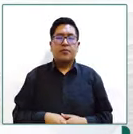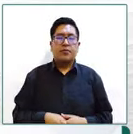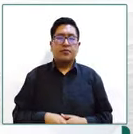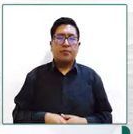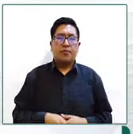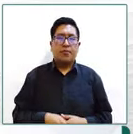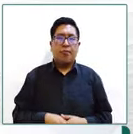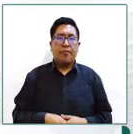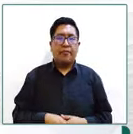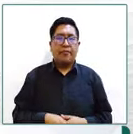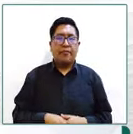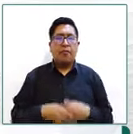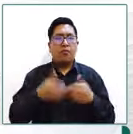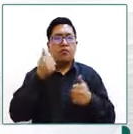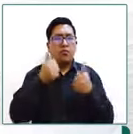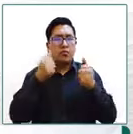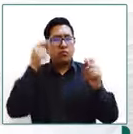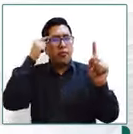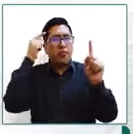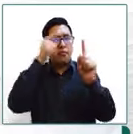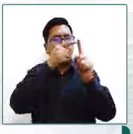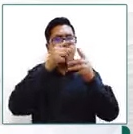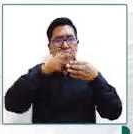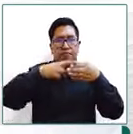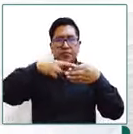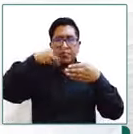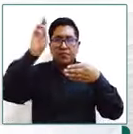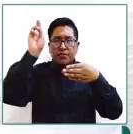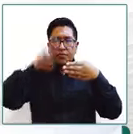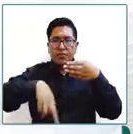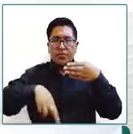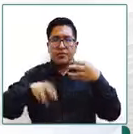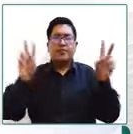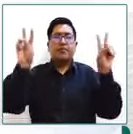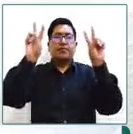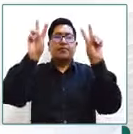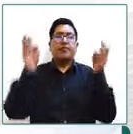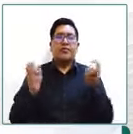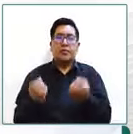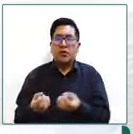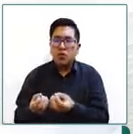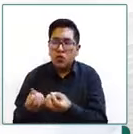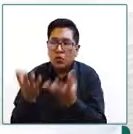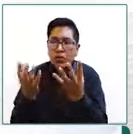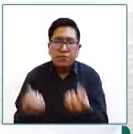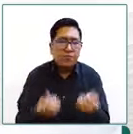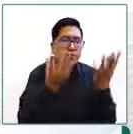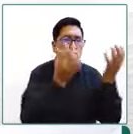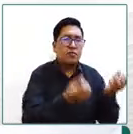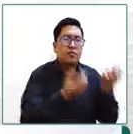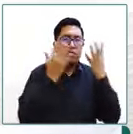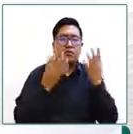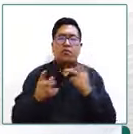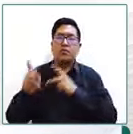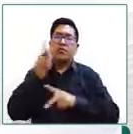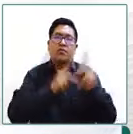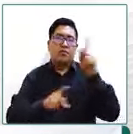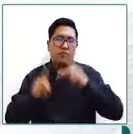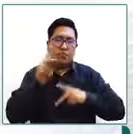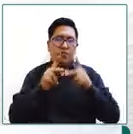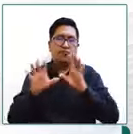cuáles son los resultados también en cuanto a la población que tenemos en